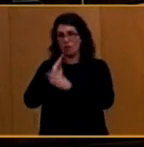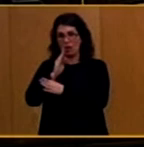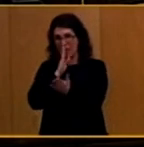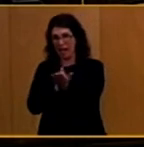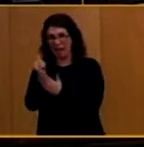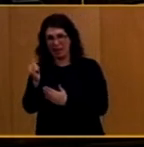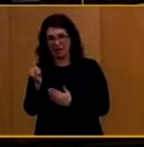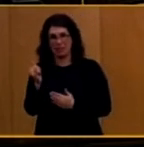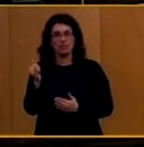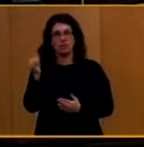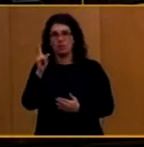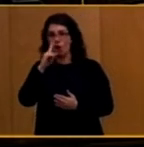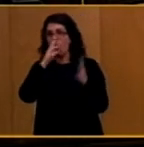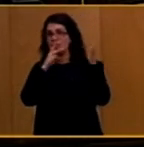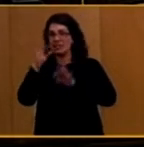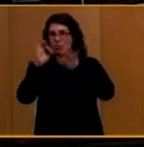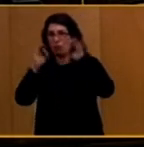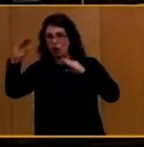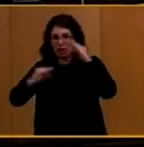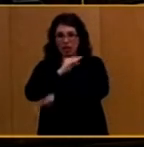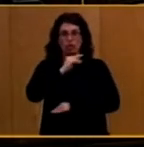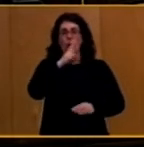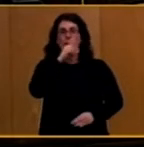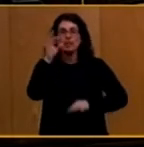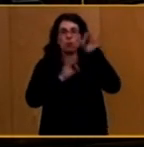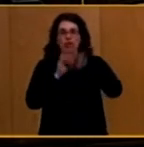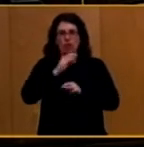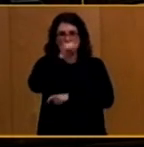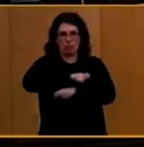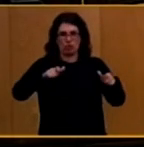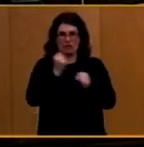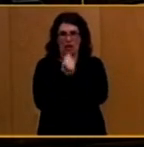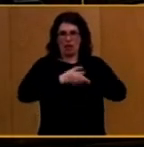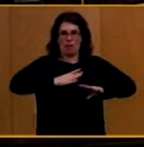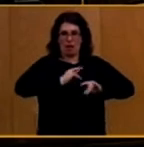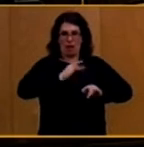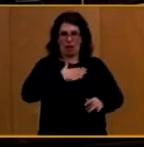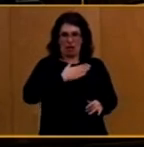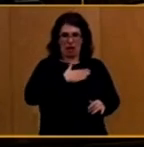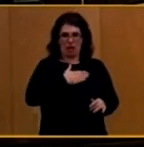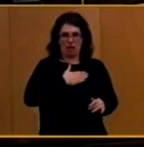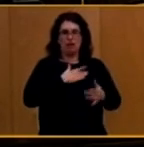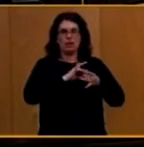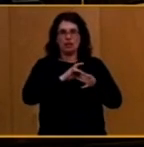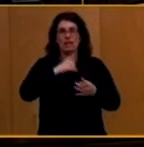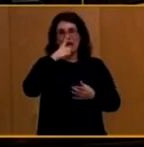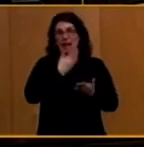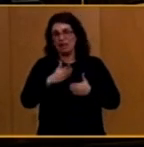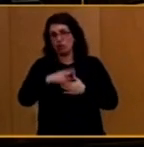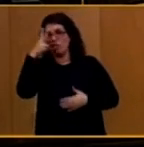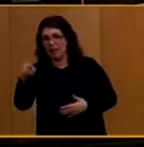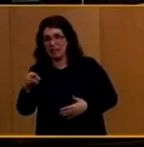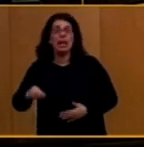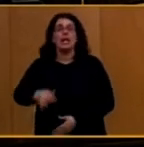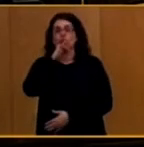se las lleven un 20% de terratenientes y el 80% restante de agricultores se lleven solo un 20% y todavía no lo hemos cambiado. Y